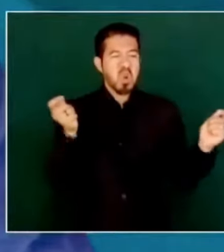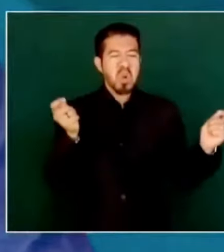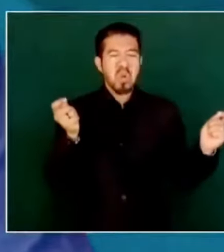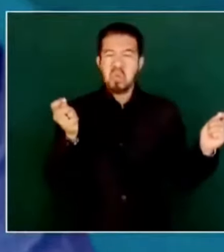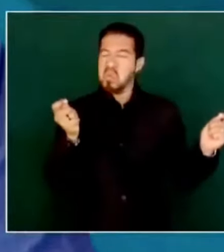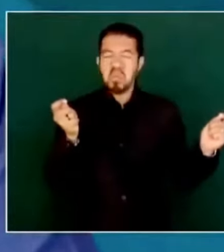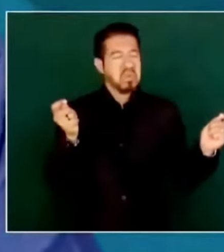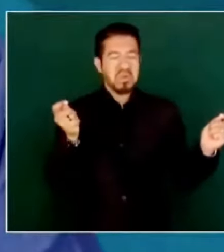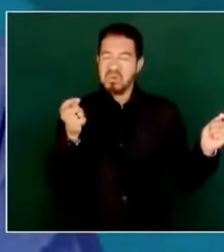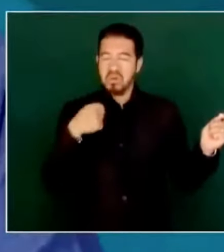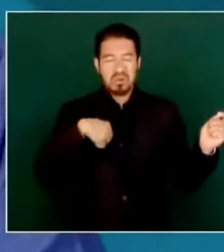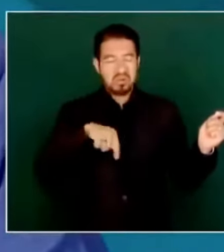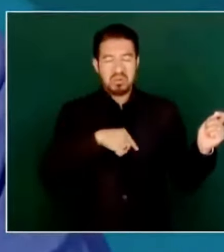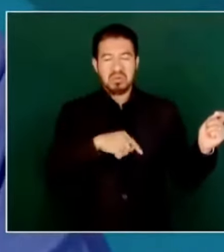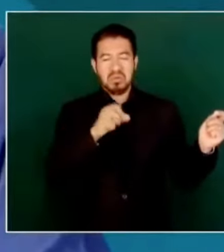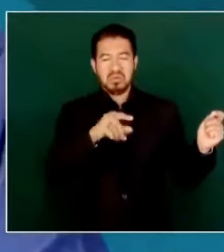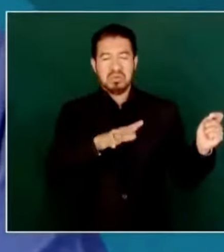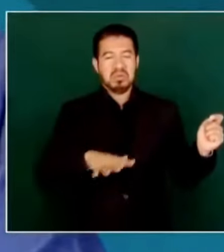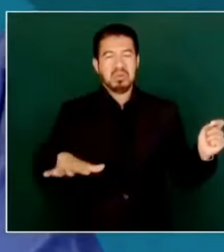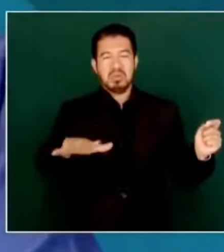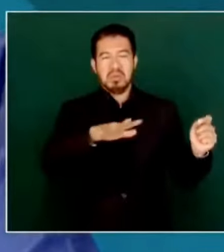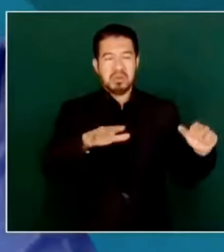abajo, con el pueblo.